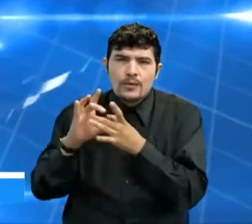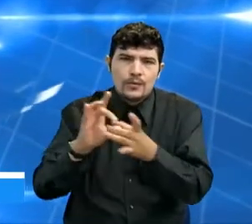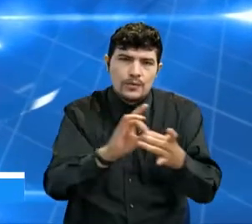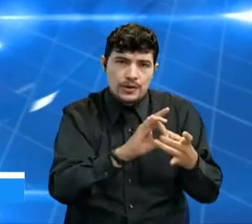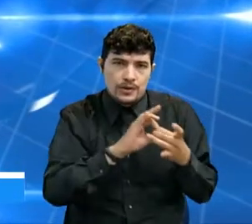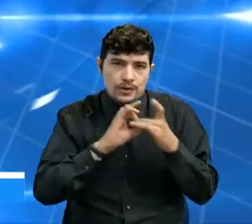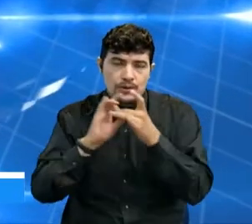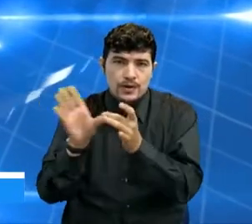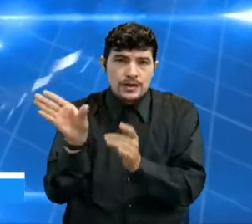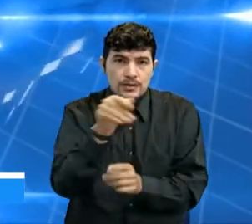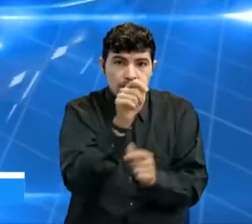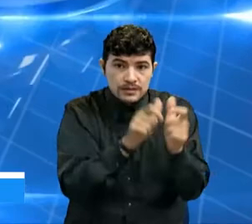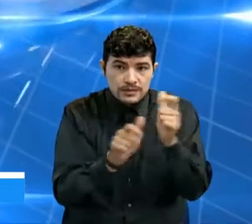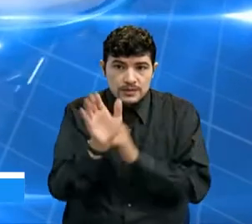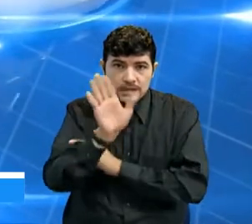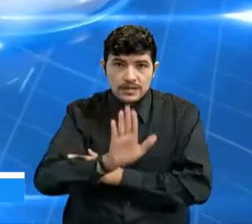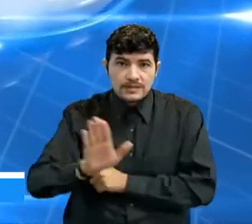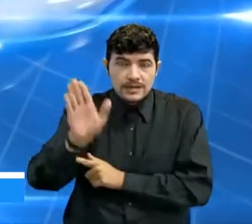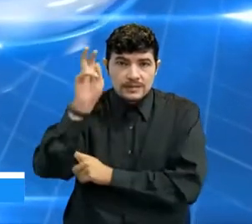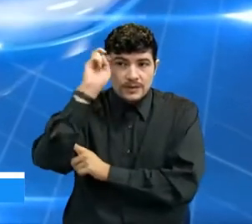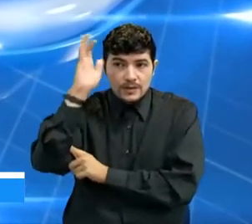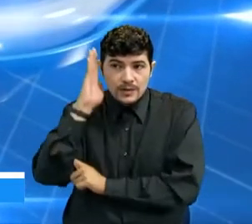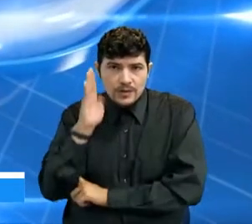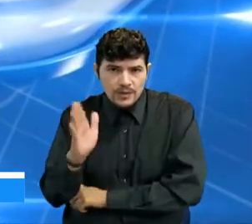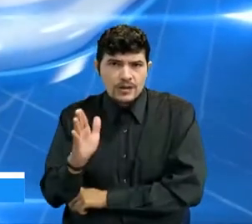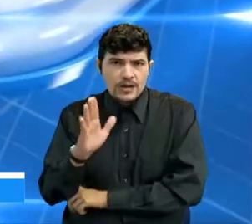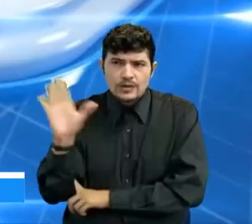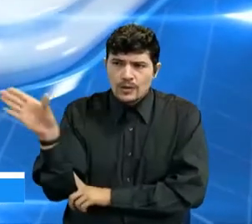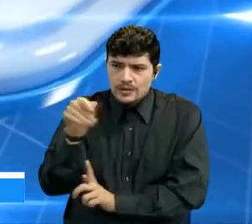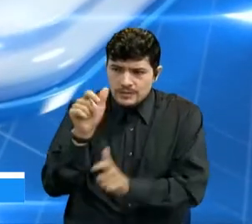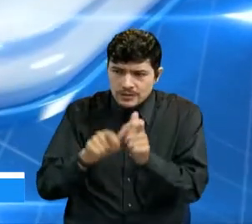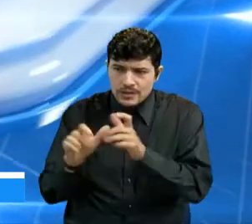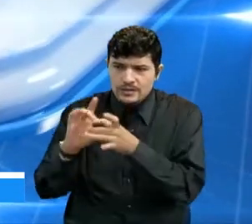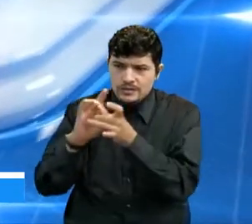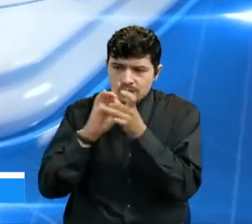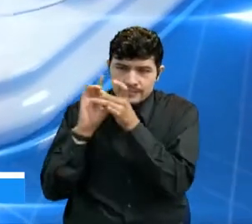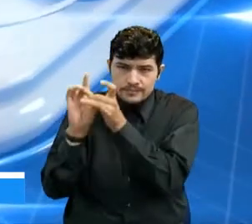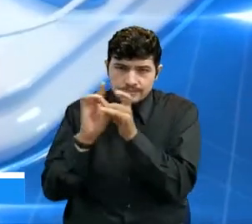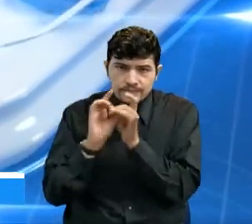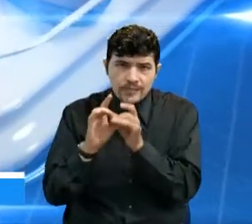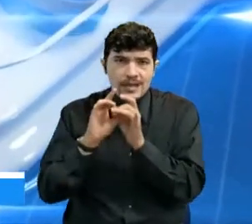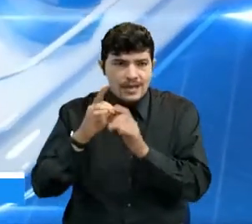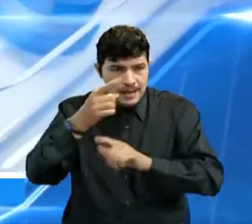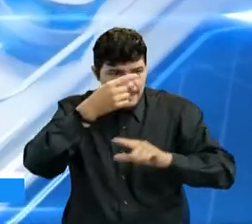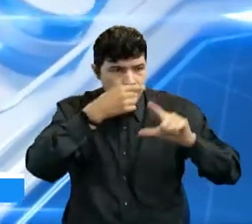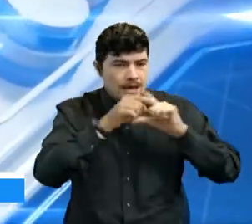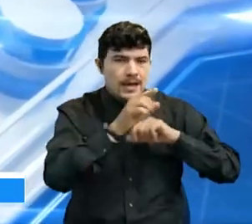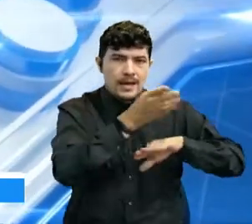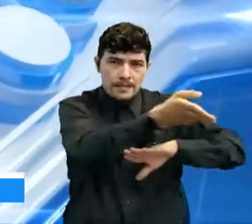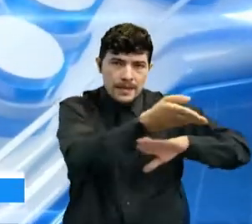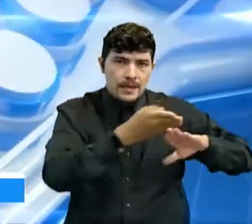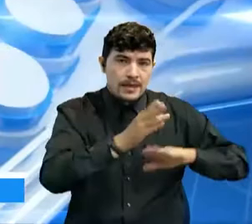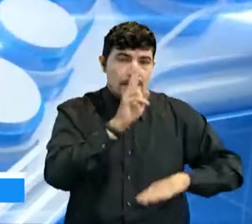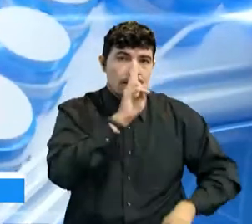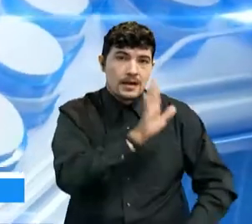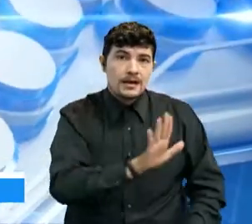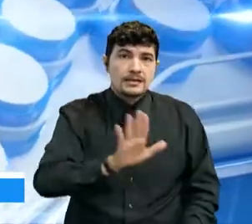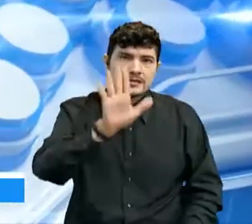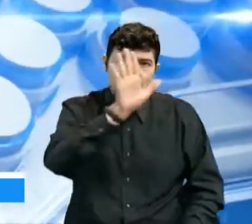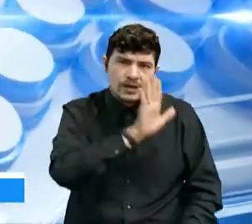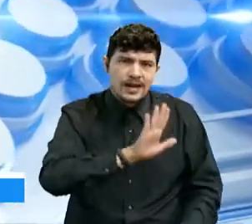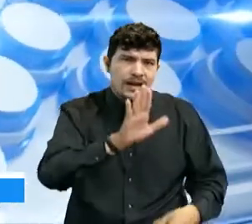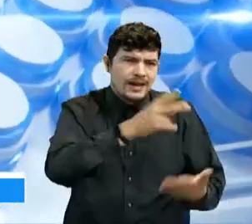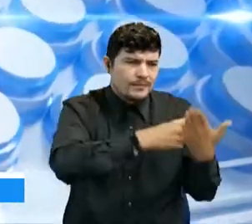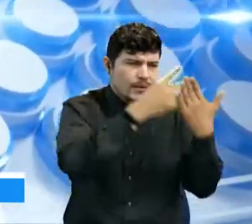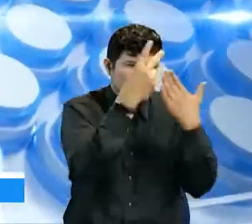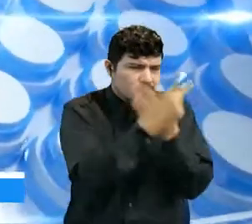la bancada del norte de Santander, que nos manifestemos unidos en el nivel nacional para poder lograr llevar proyectos a la región,